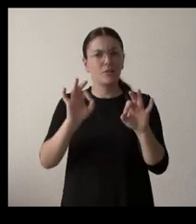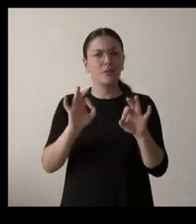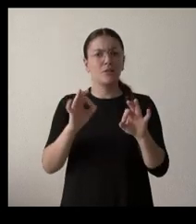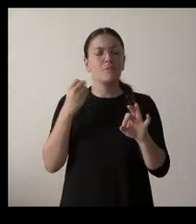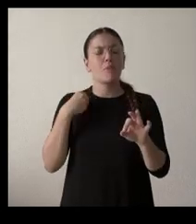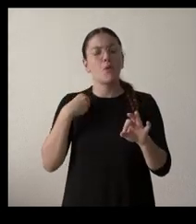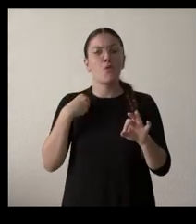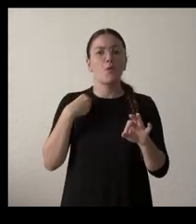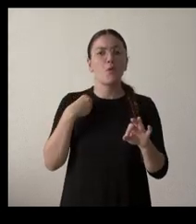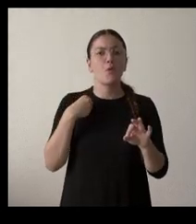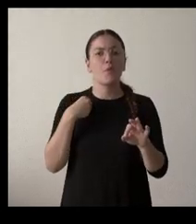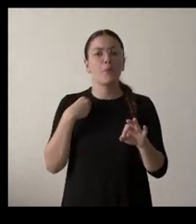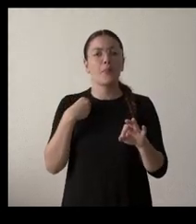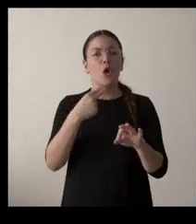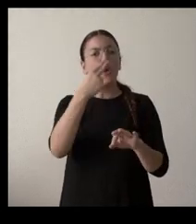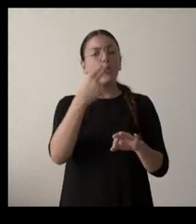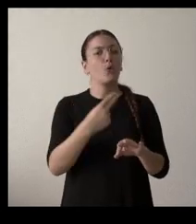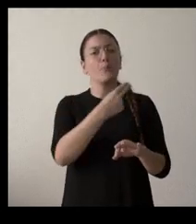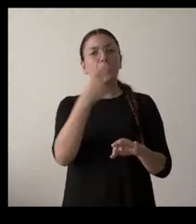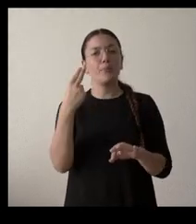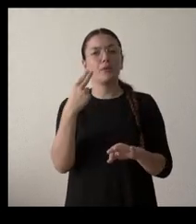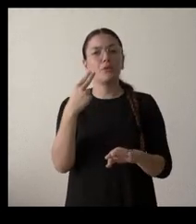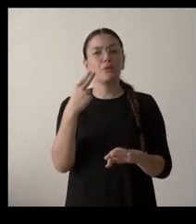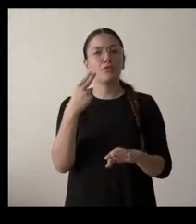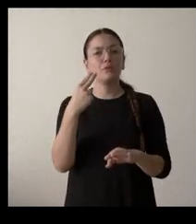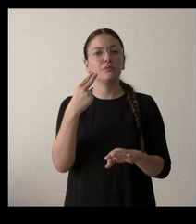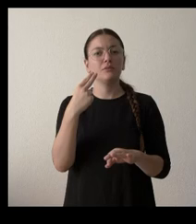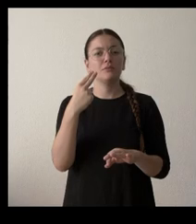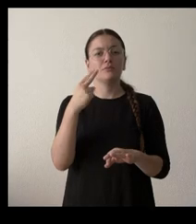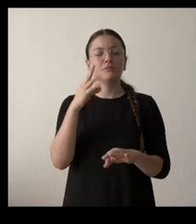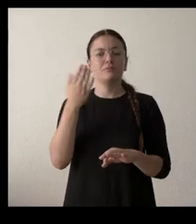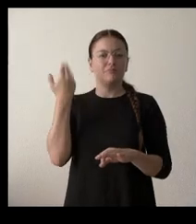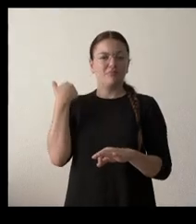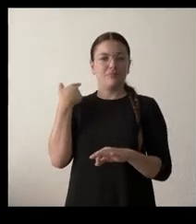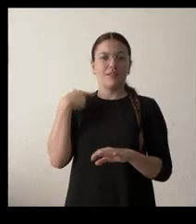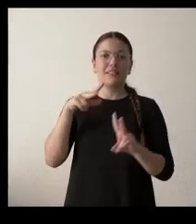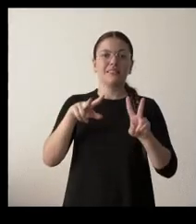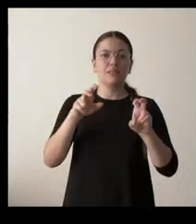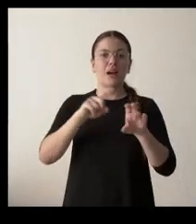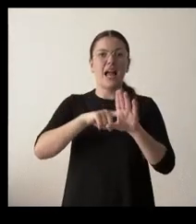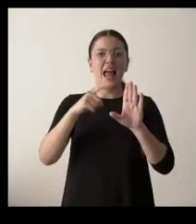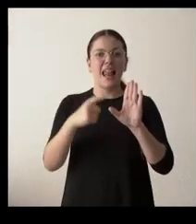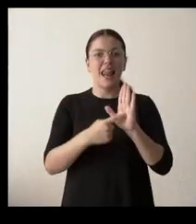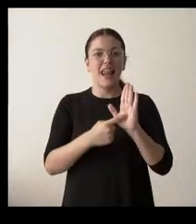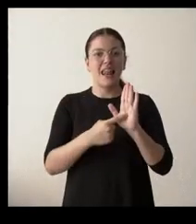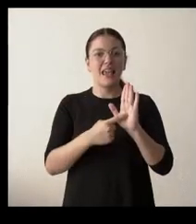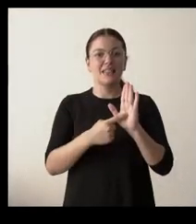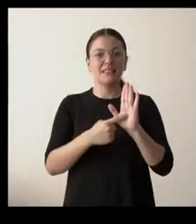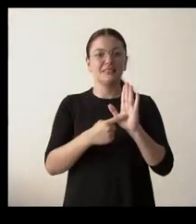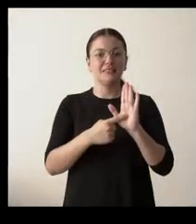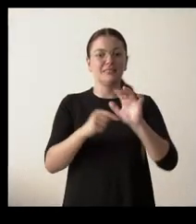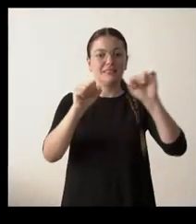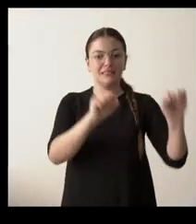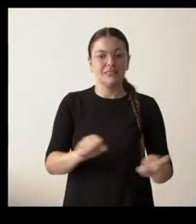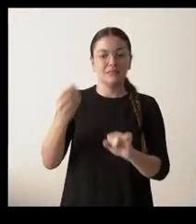propuesta, el compromiso que se hizo en su día de blindar por ley la propia apertura de los consultorios con